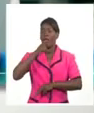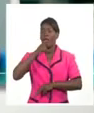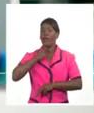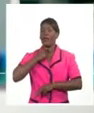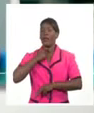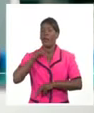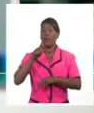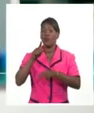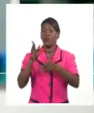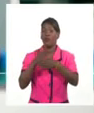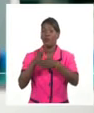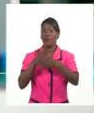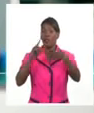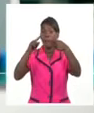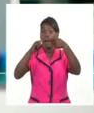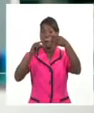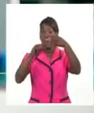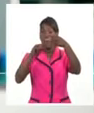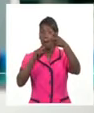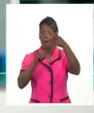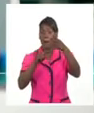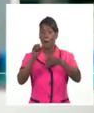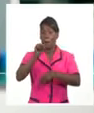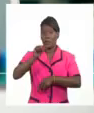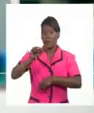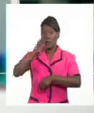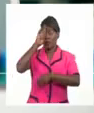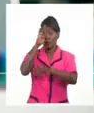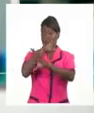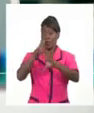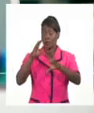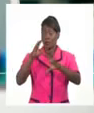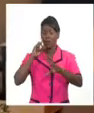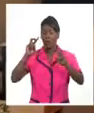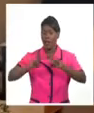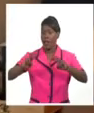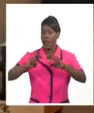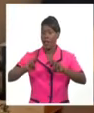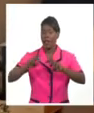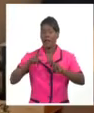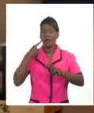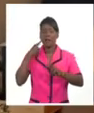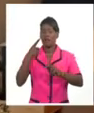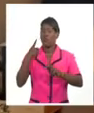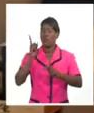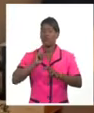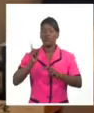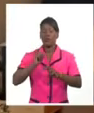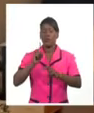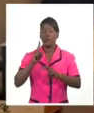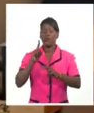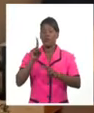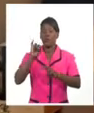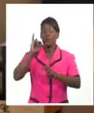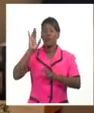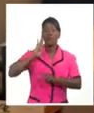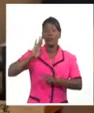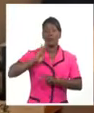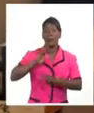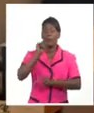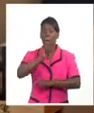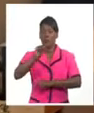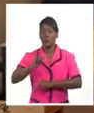en este caso los especialistas no han detectado esos patógenos en cambio muchos pacientes se han